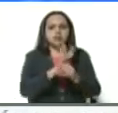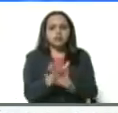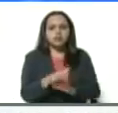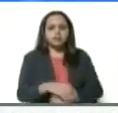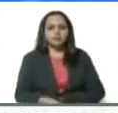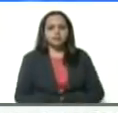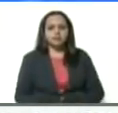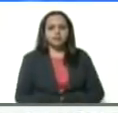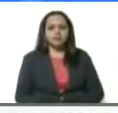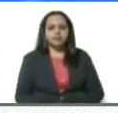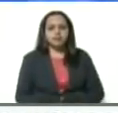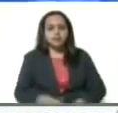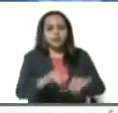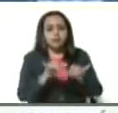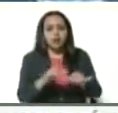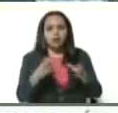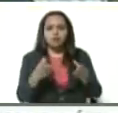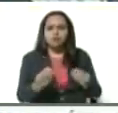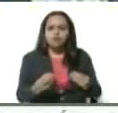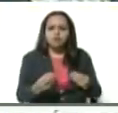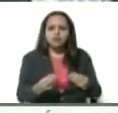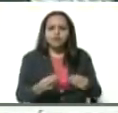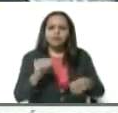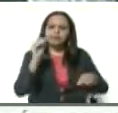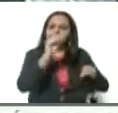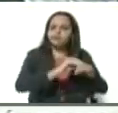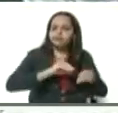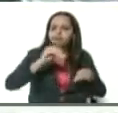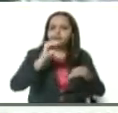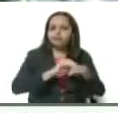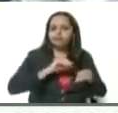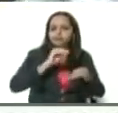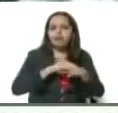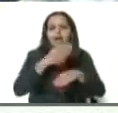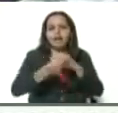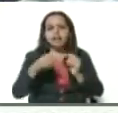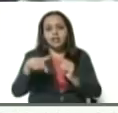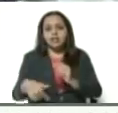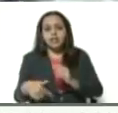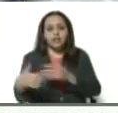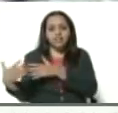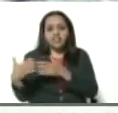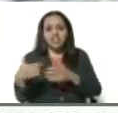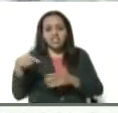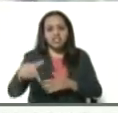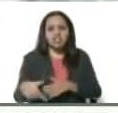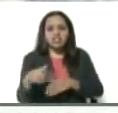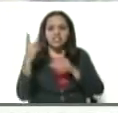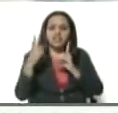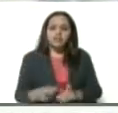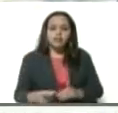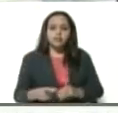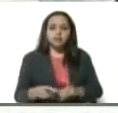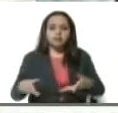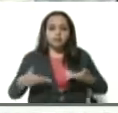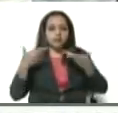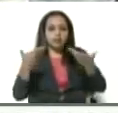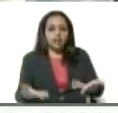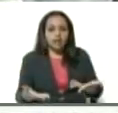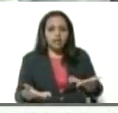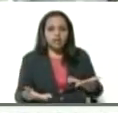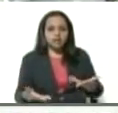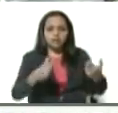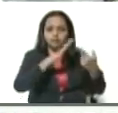por eso, presidente, tanta insistencia que usted hace en que esta batalla es una batalla que debemos darla y